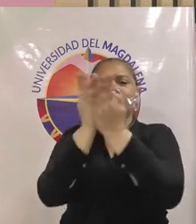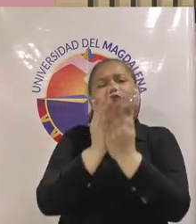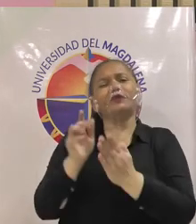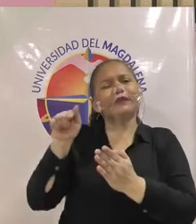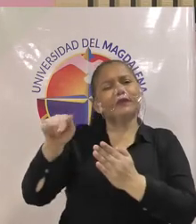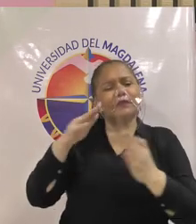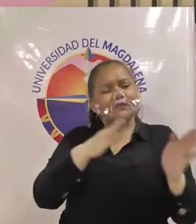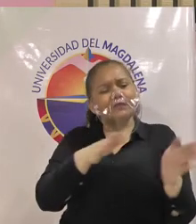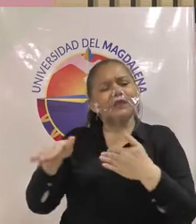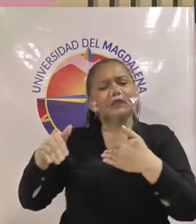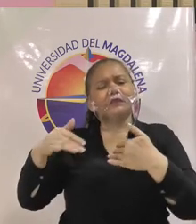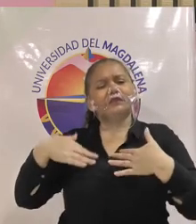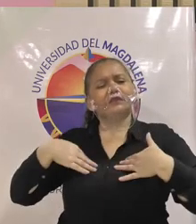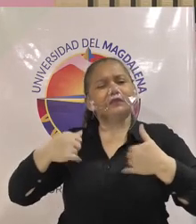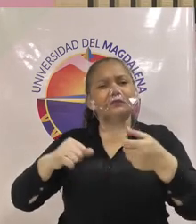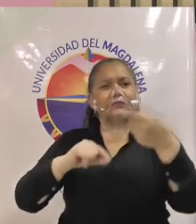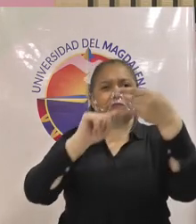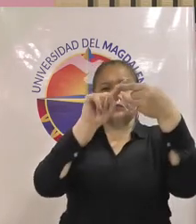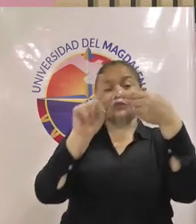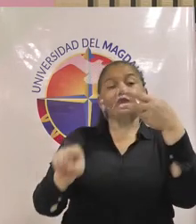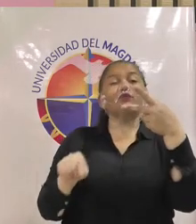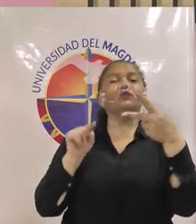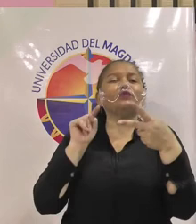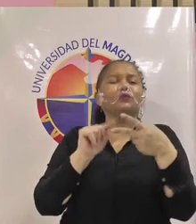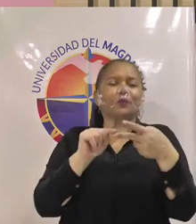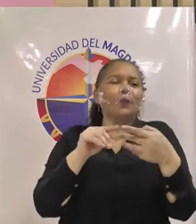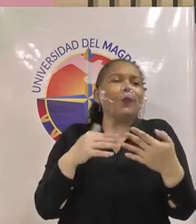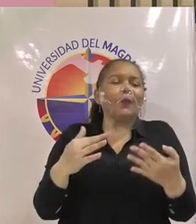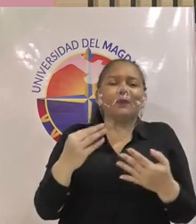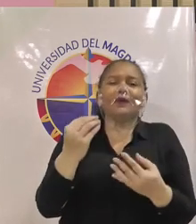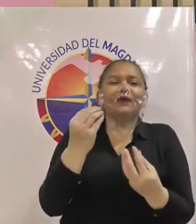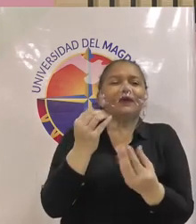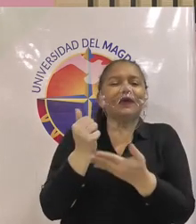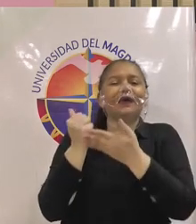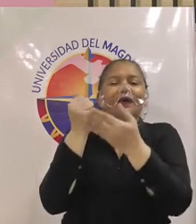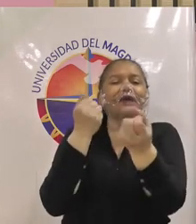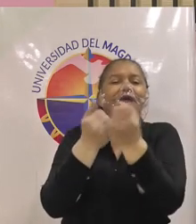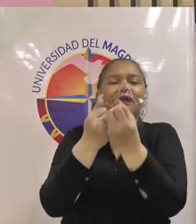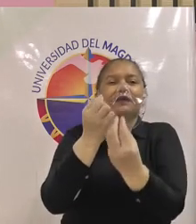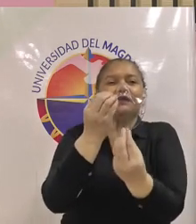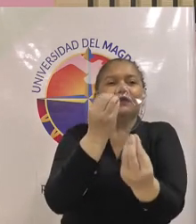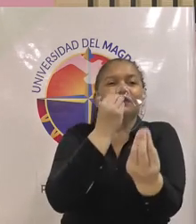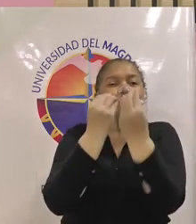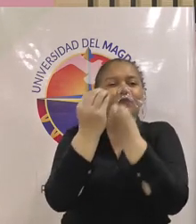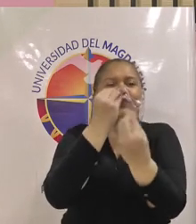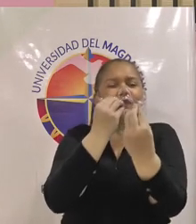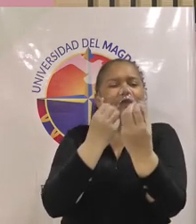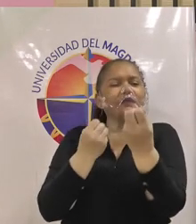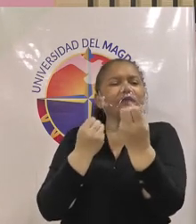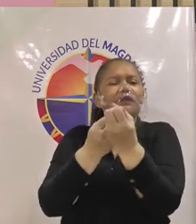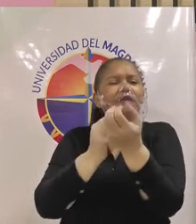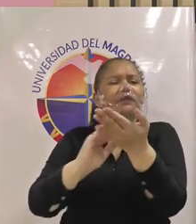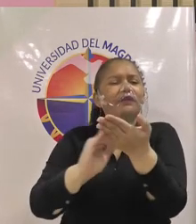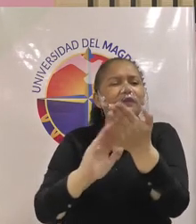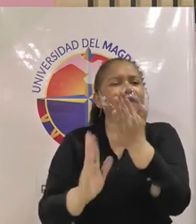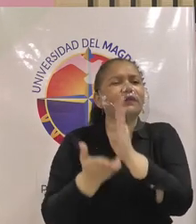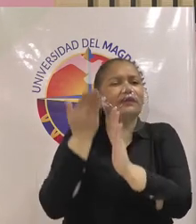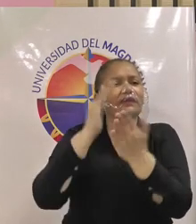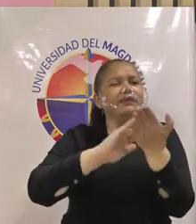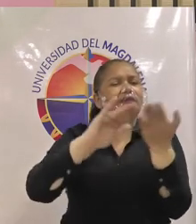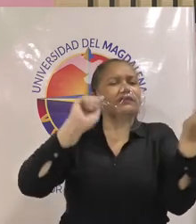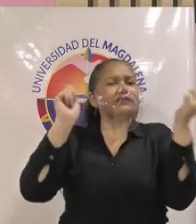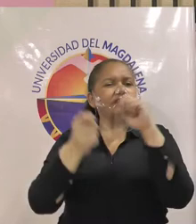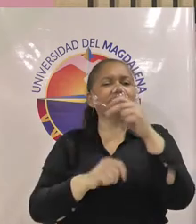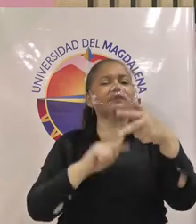tema de las ayudas alimenticias y tercera inquietud qué propuestas tienen enfocadas al